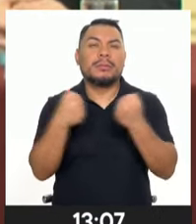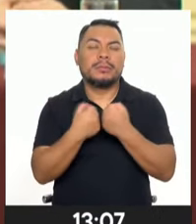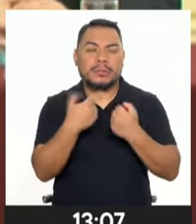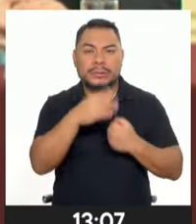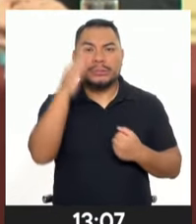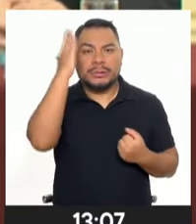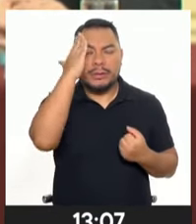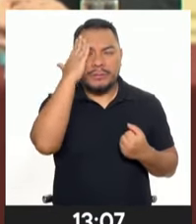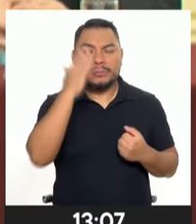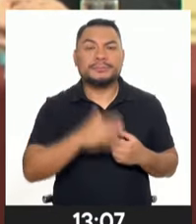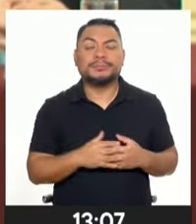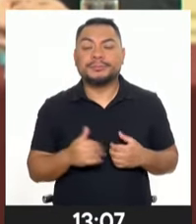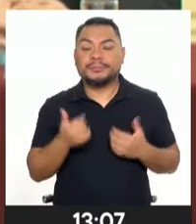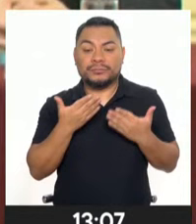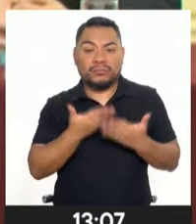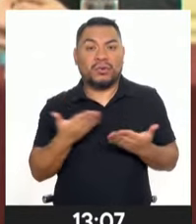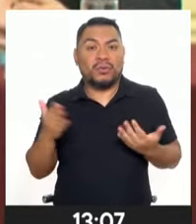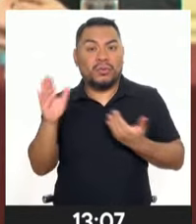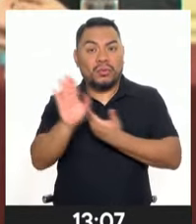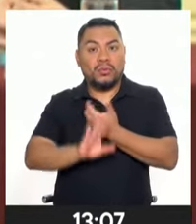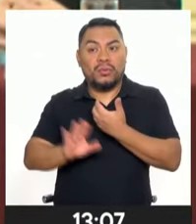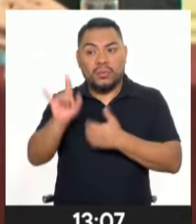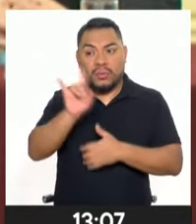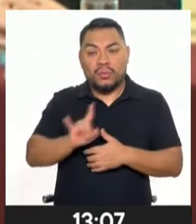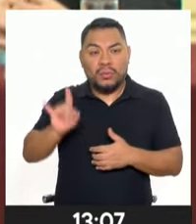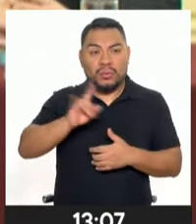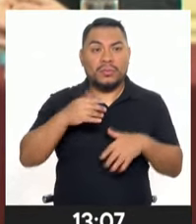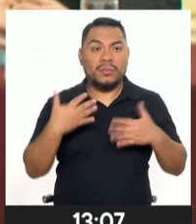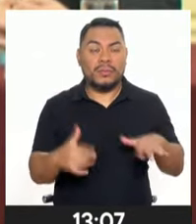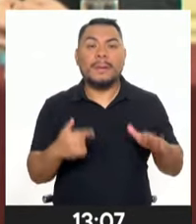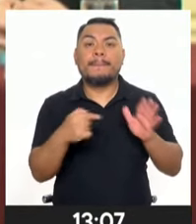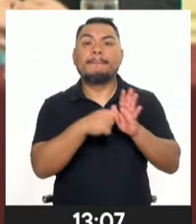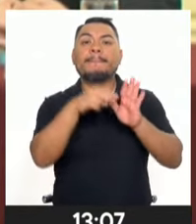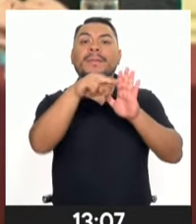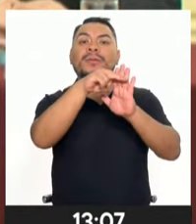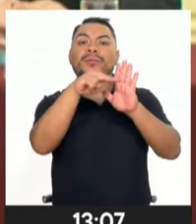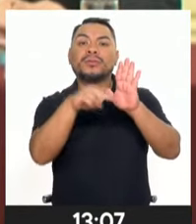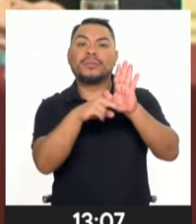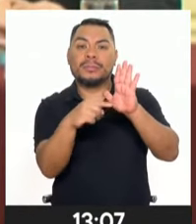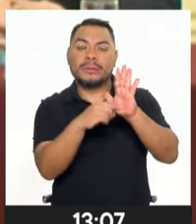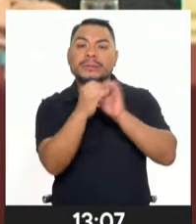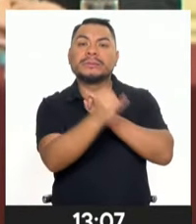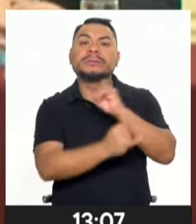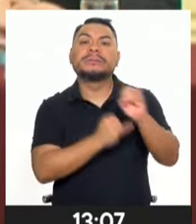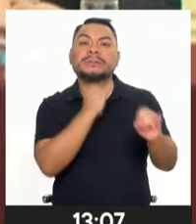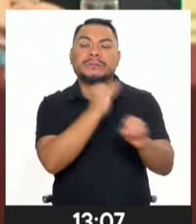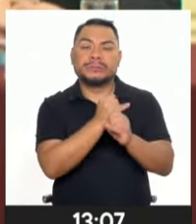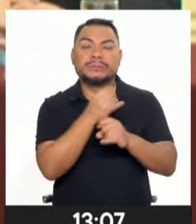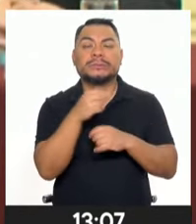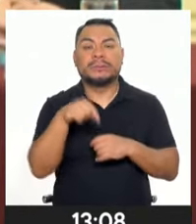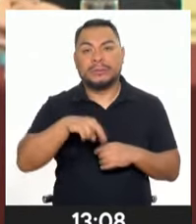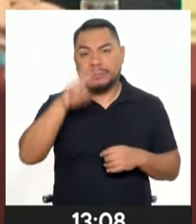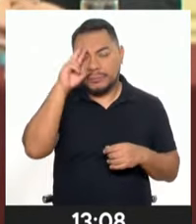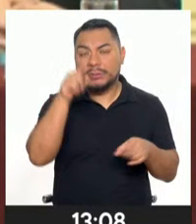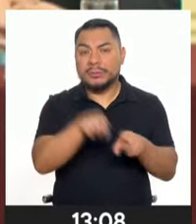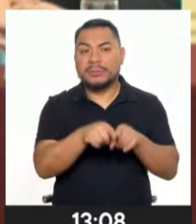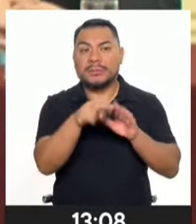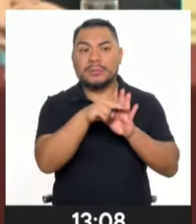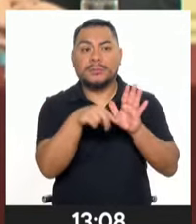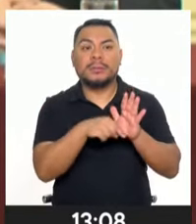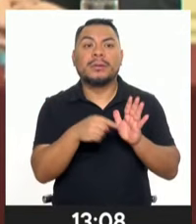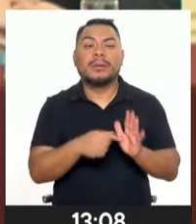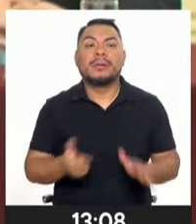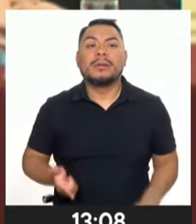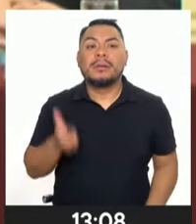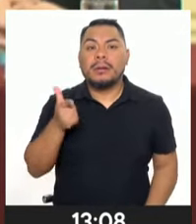En cuanto al equipamiento, es el que se rege por las normas internacionales y nacionales, no vamos a utilizar armas de